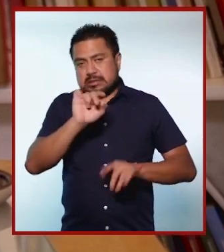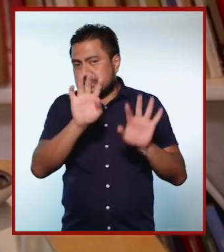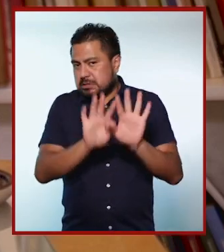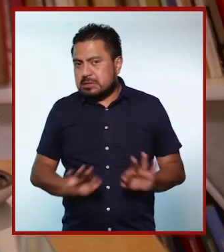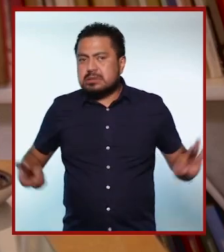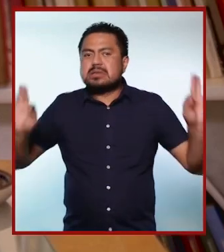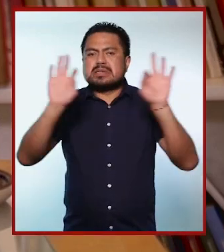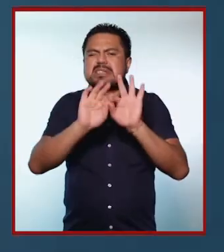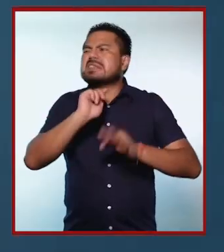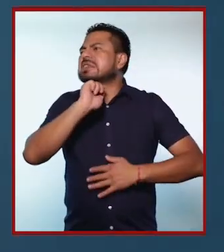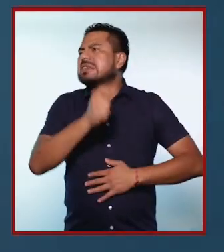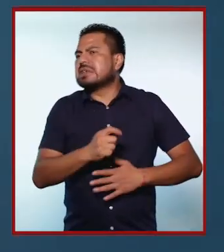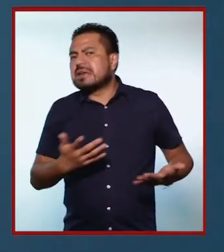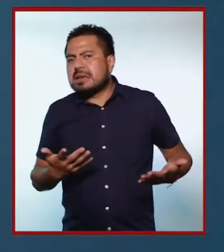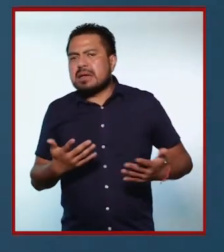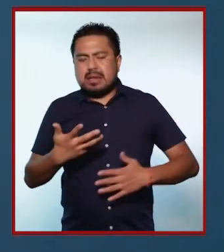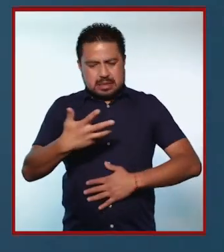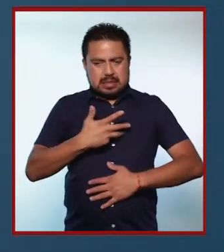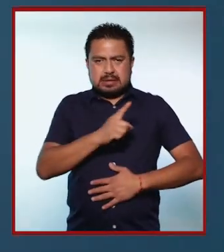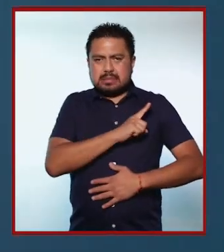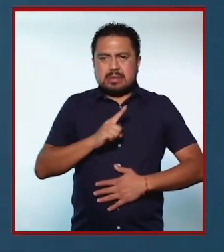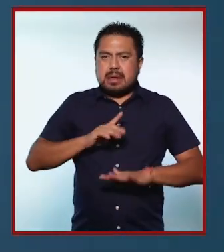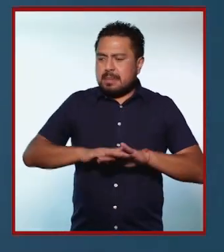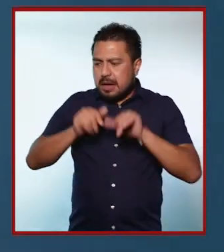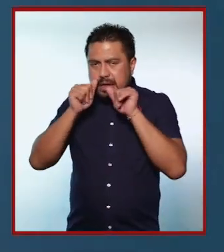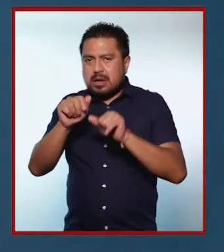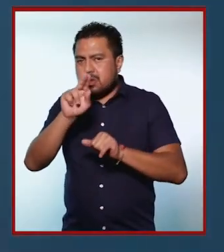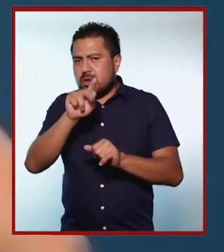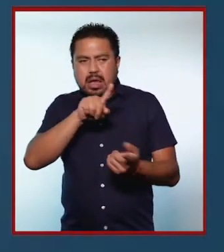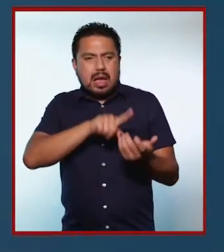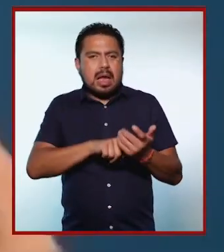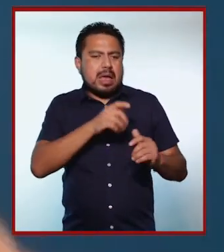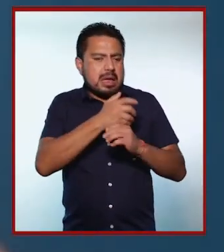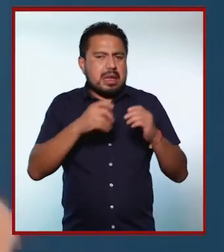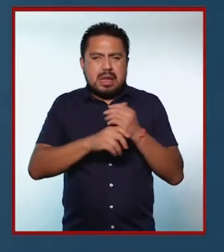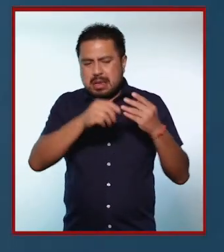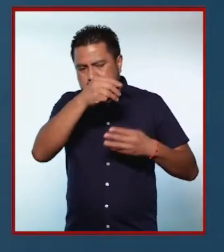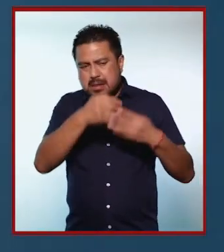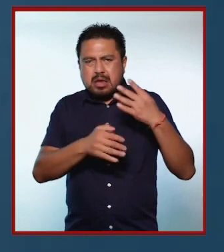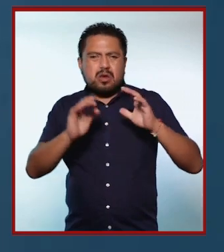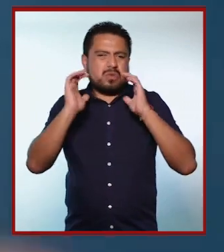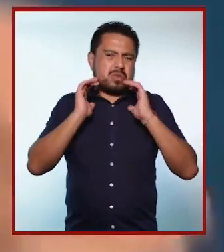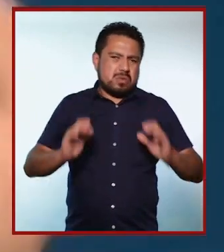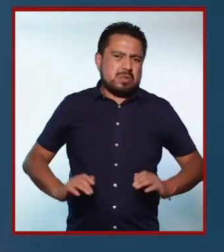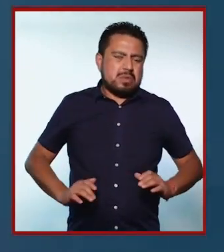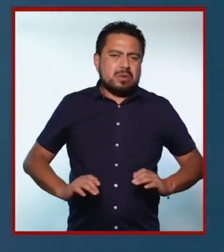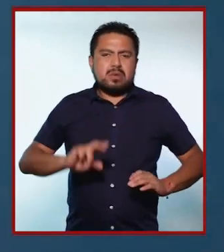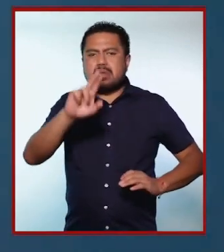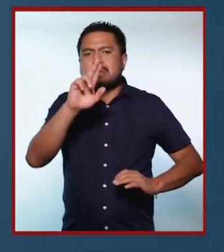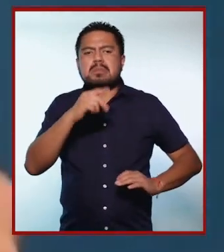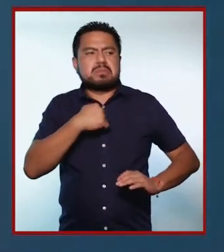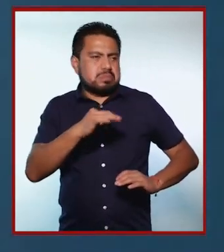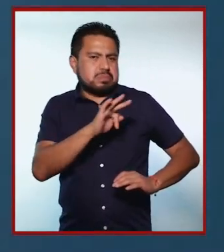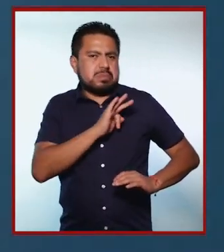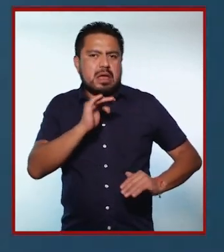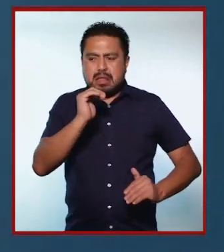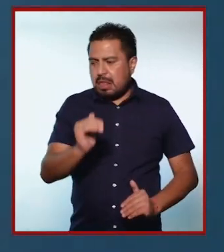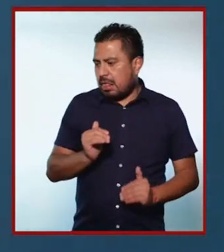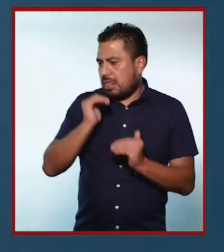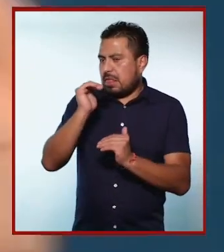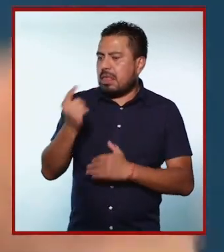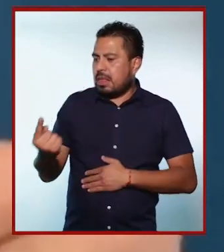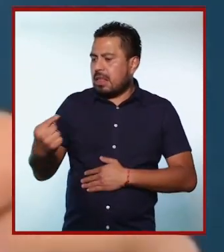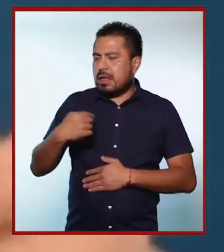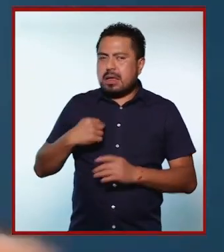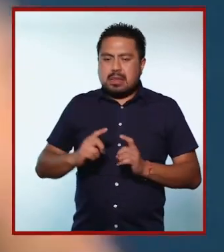pero sí es importante que tengamos en cuenta que no por tener ciertas características físicas, nos van